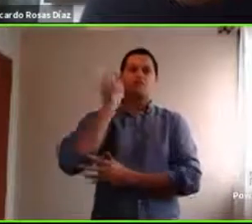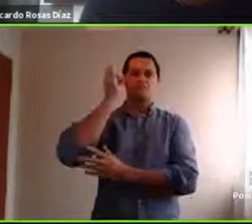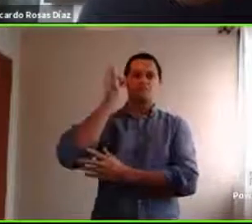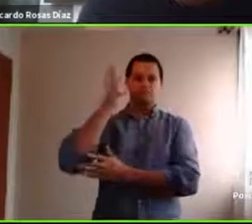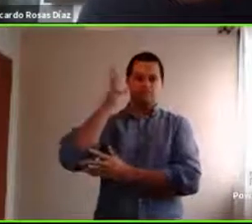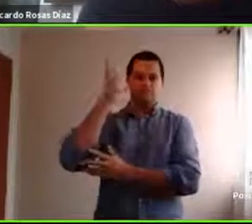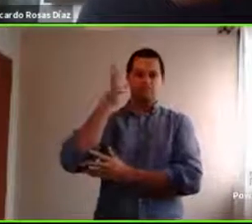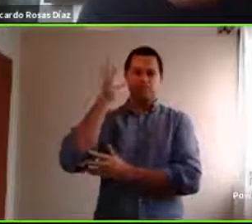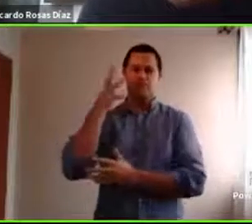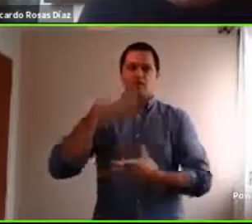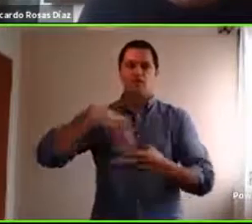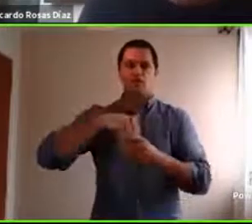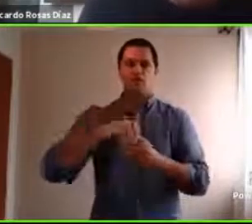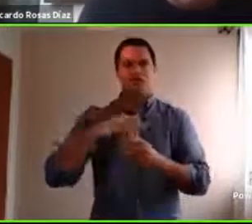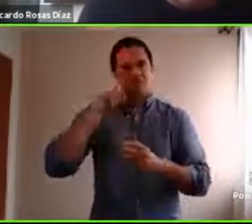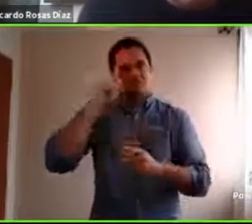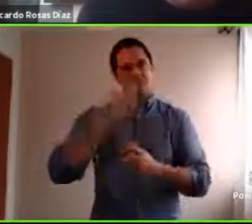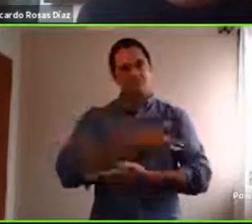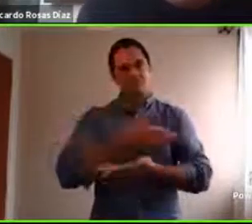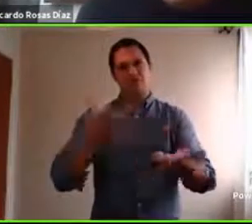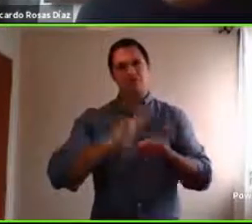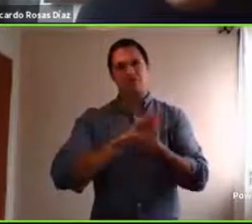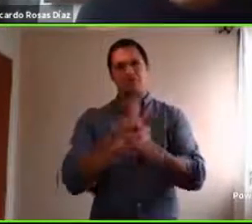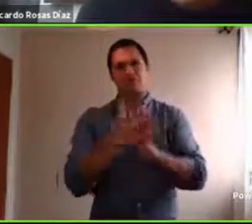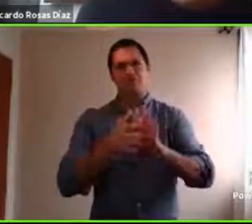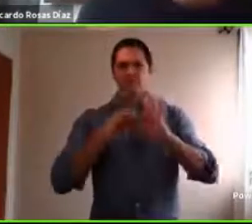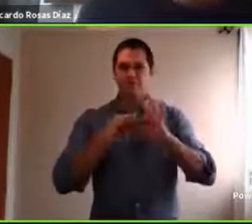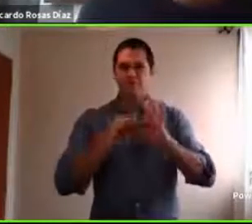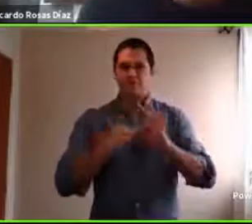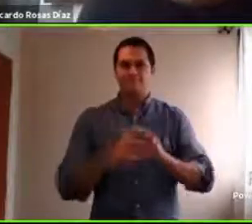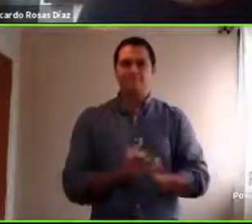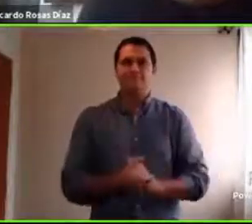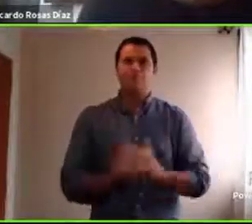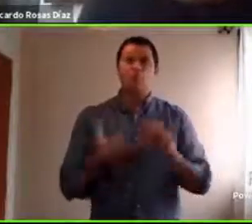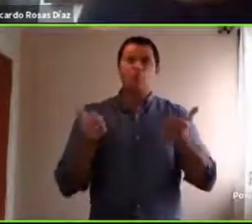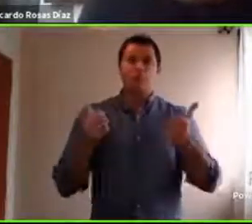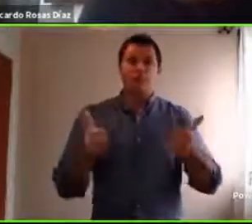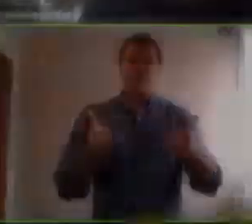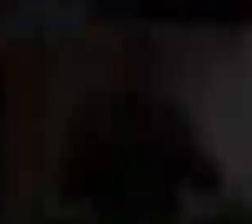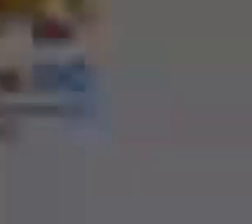te agradecemos especialmente bueno quedamos hasta acá entonces